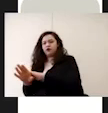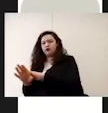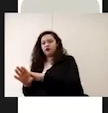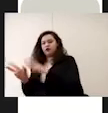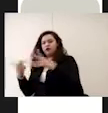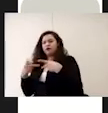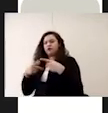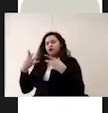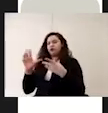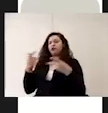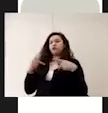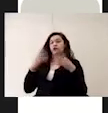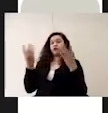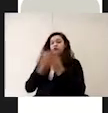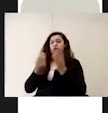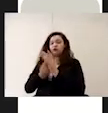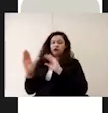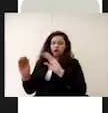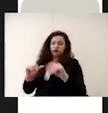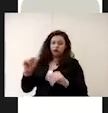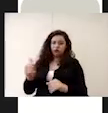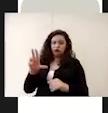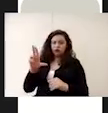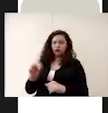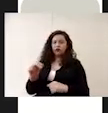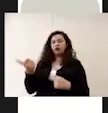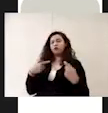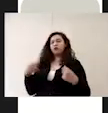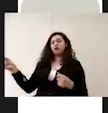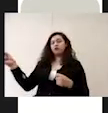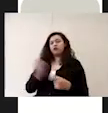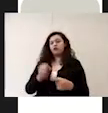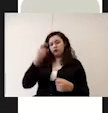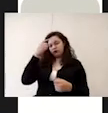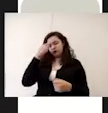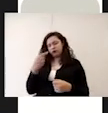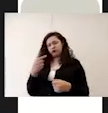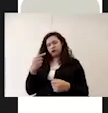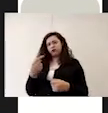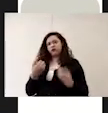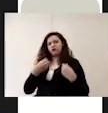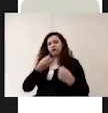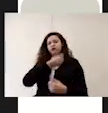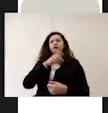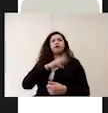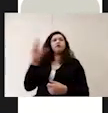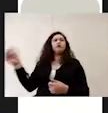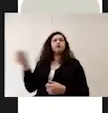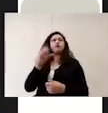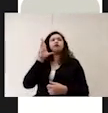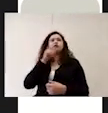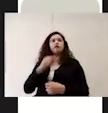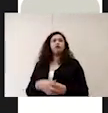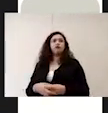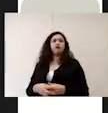capacitar a alguien más y oponer a otra persona en el filtro sanitario y